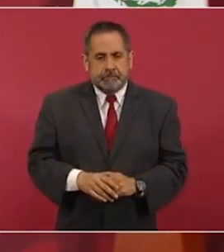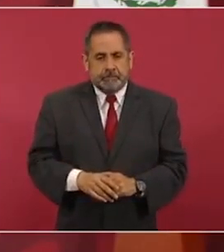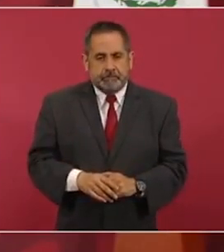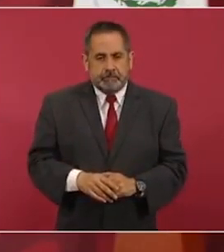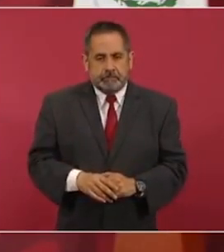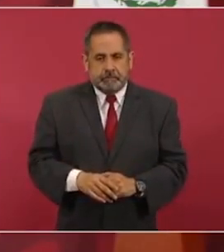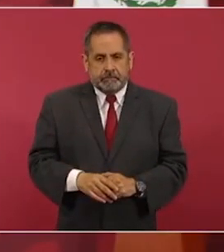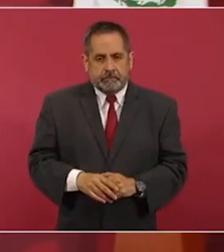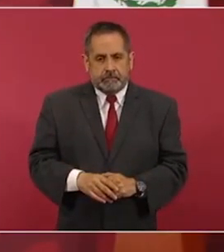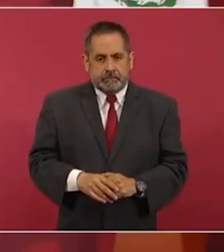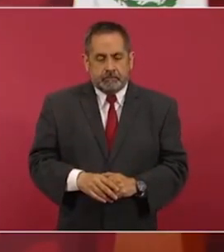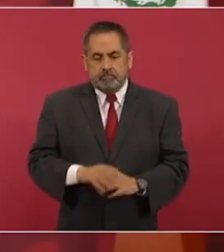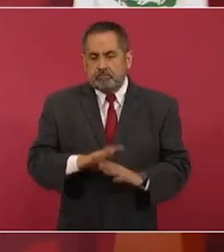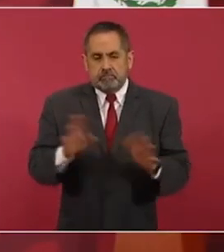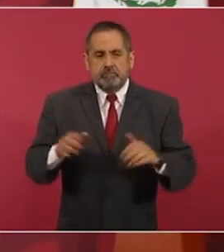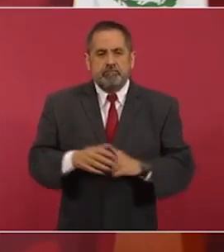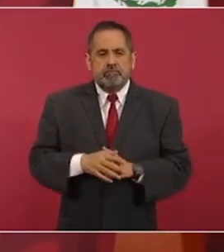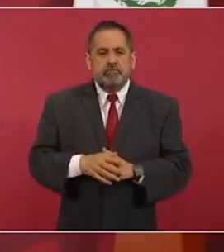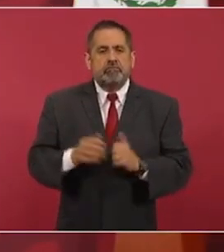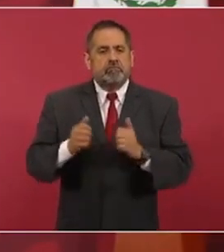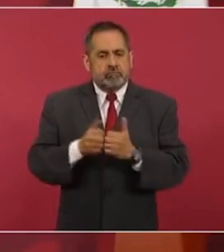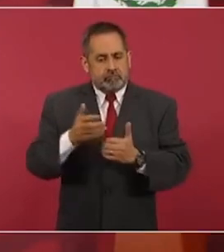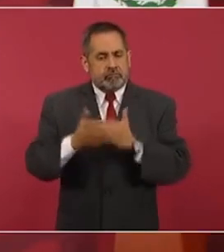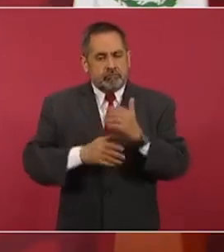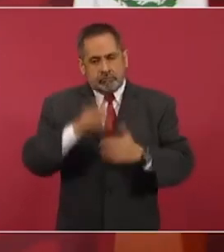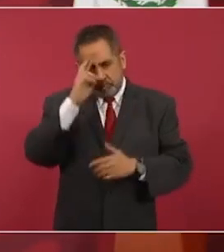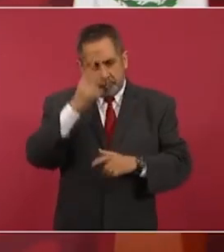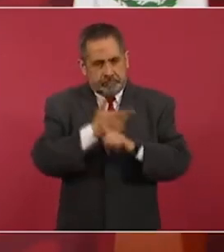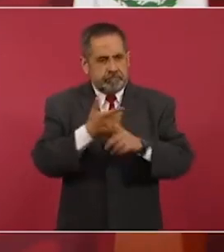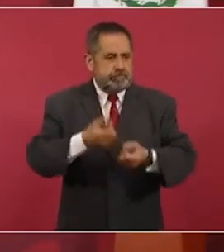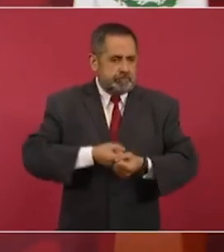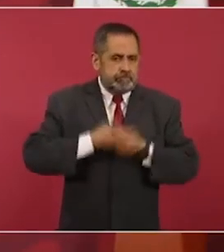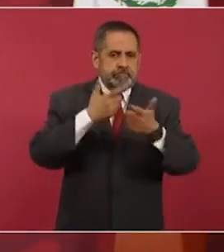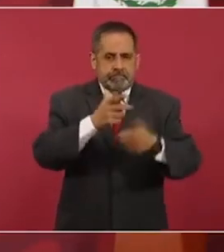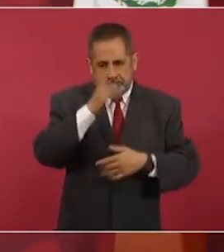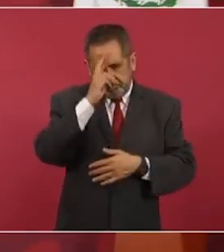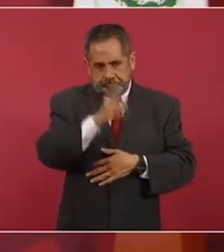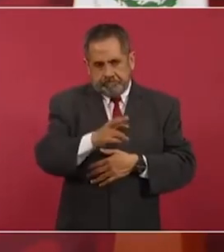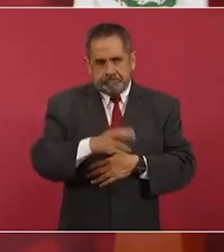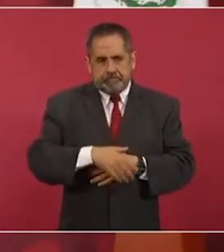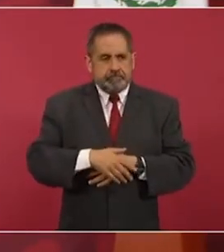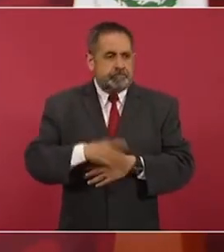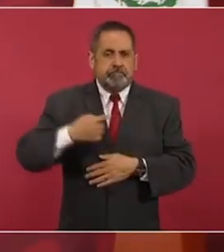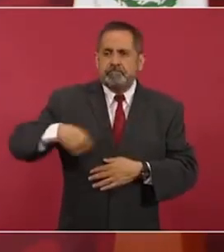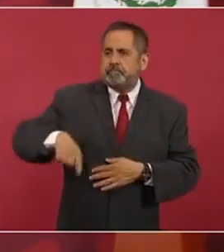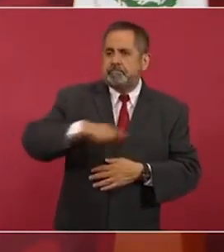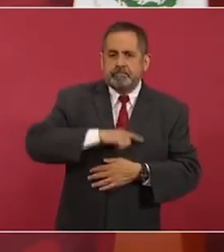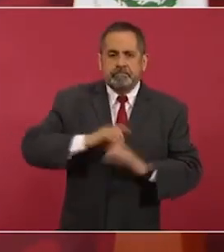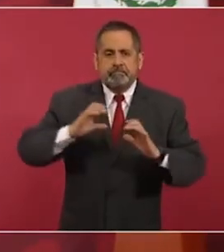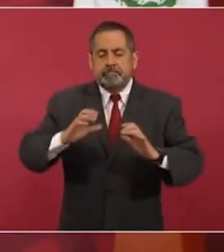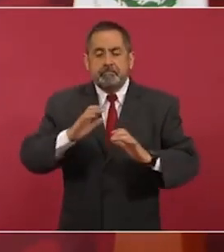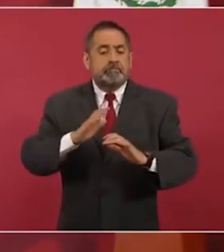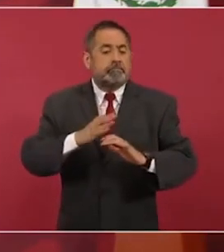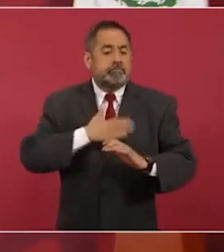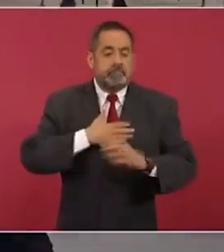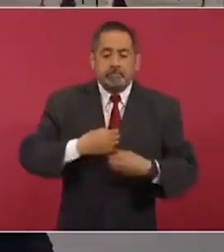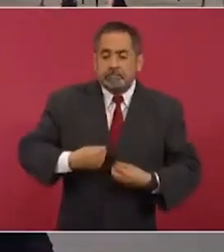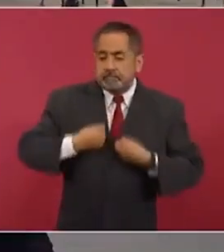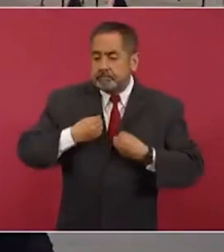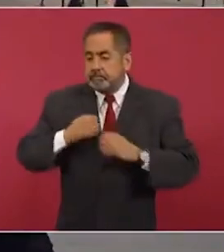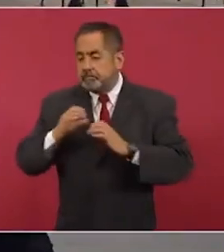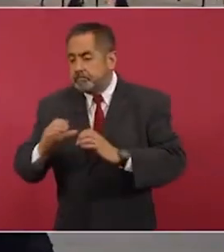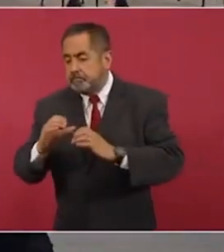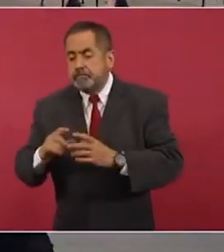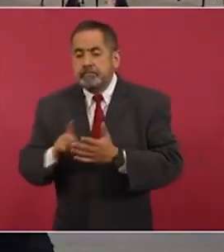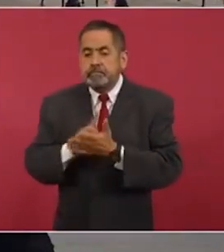y vamos siempre a ser muy respetuosos de la libertad de expresión y a cuidar la vida garantizar los